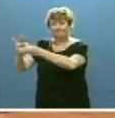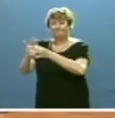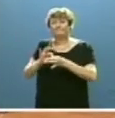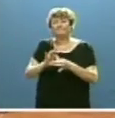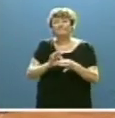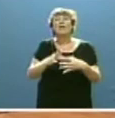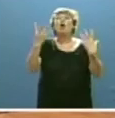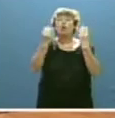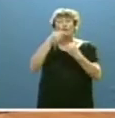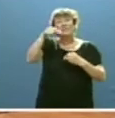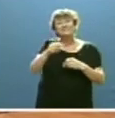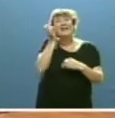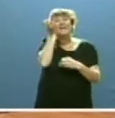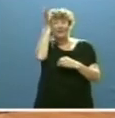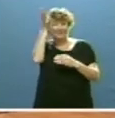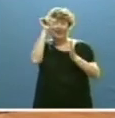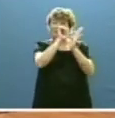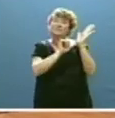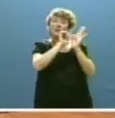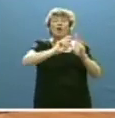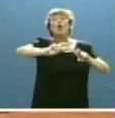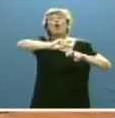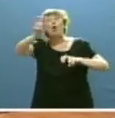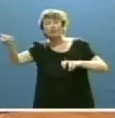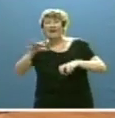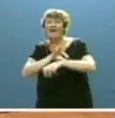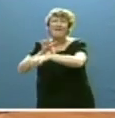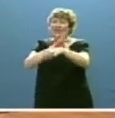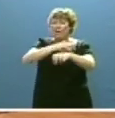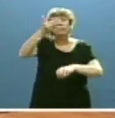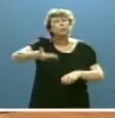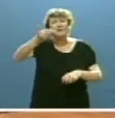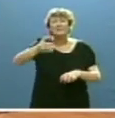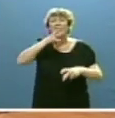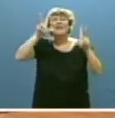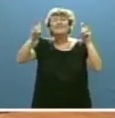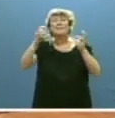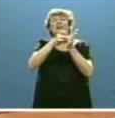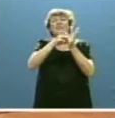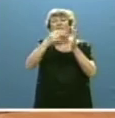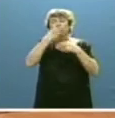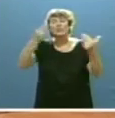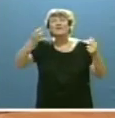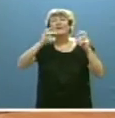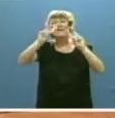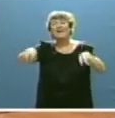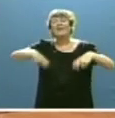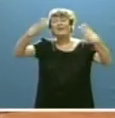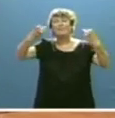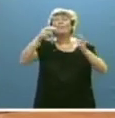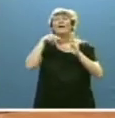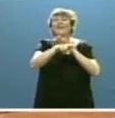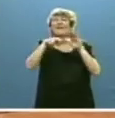Junto con esta iniciativa estatutaria, otra herramienta esencial en materia de calidad democrática es la reforma del